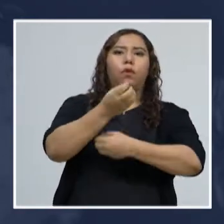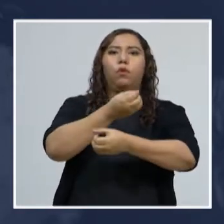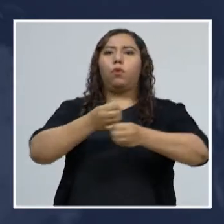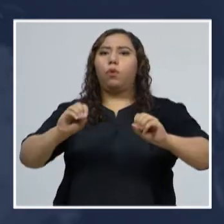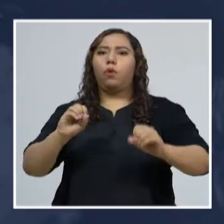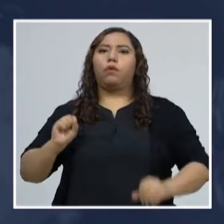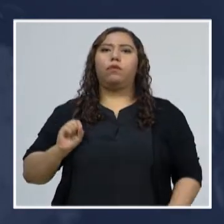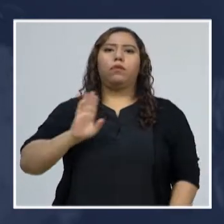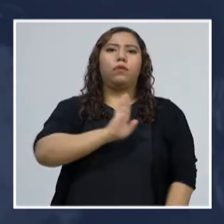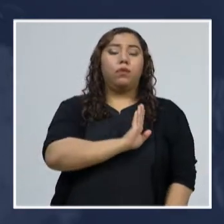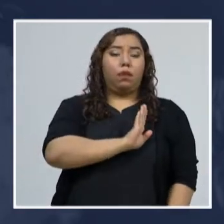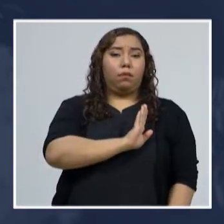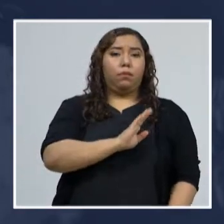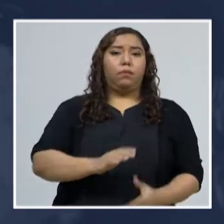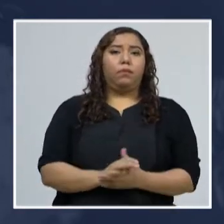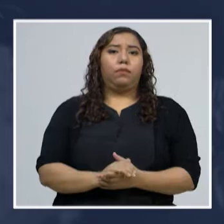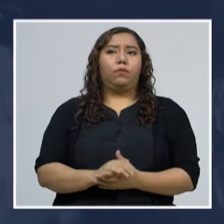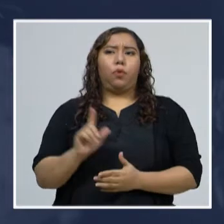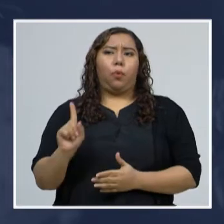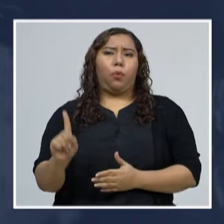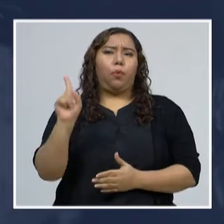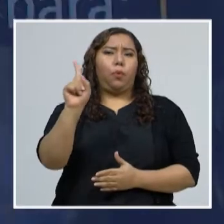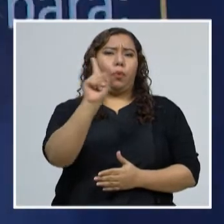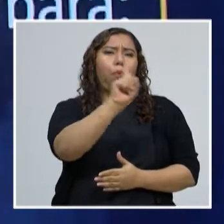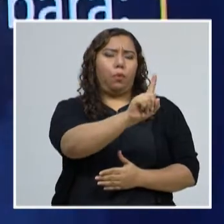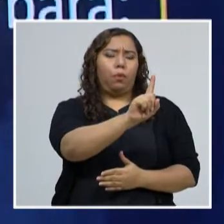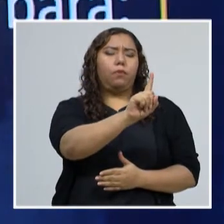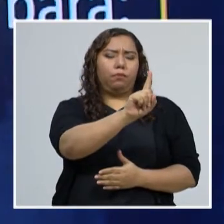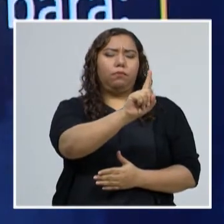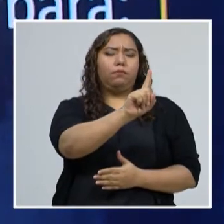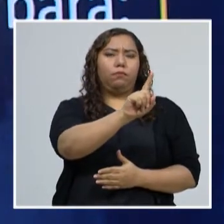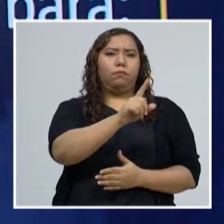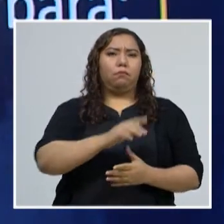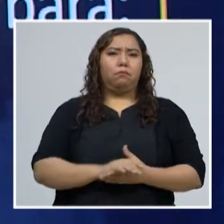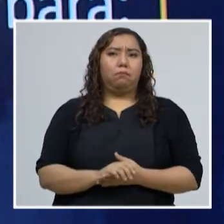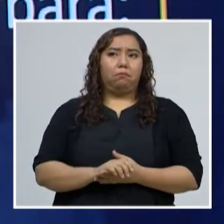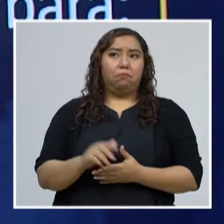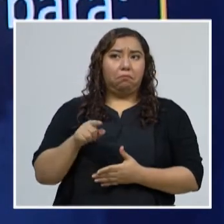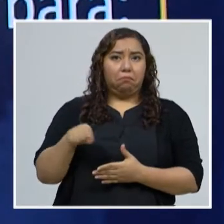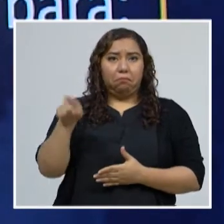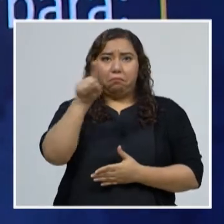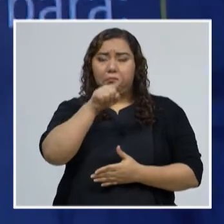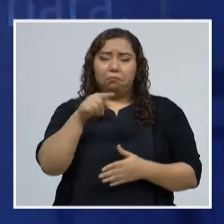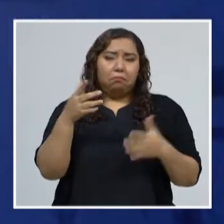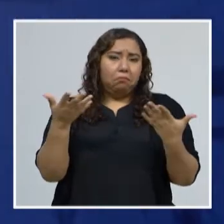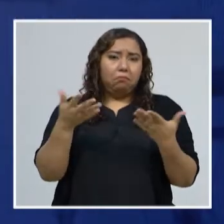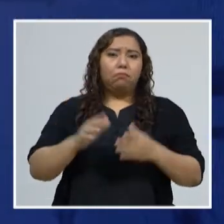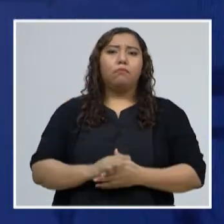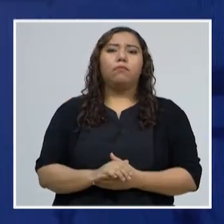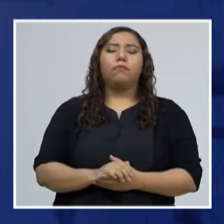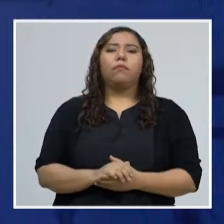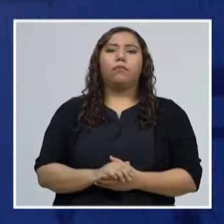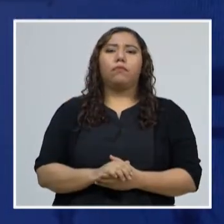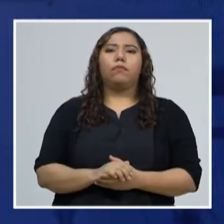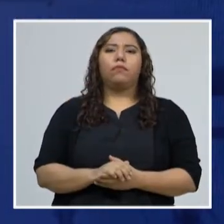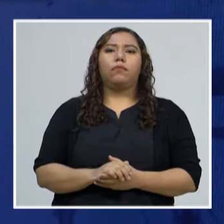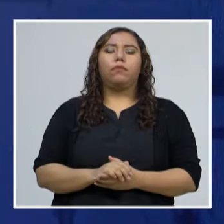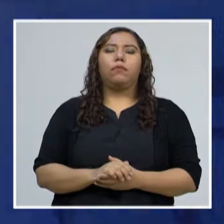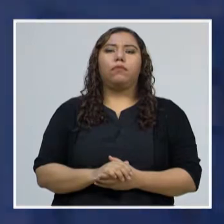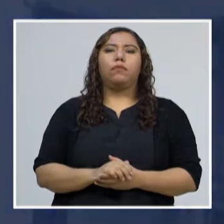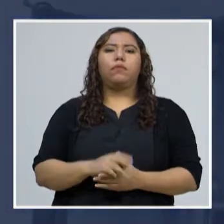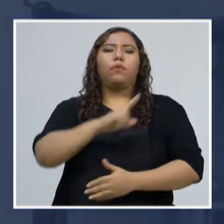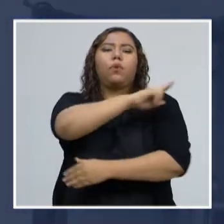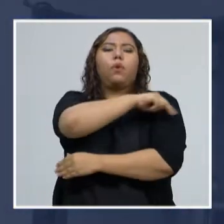y Santa Bárbara registran un fallecimiento confirmado en cada uno de estos departamentos. En cuanto a las